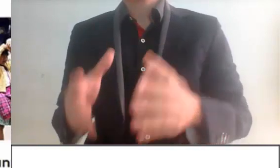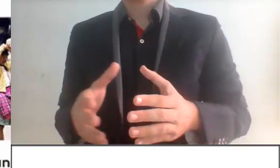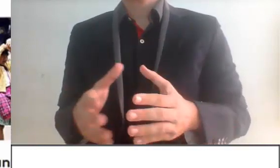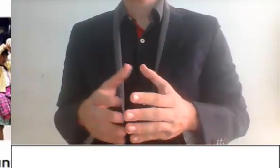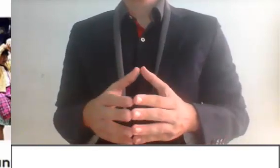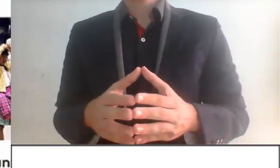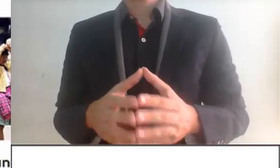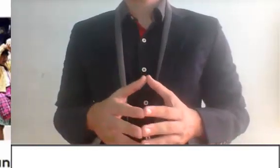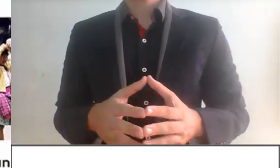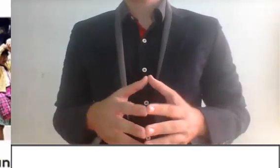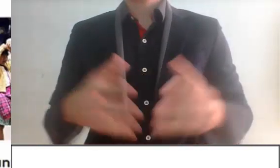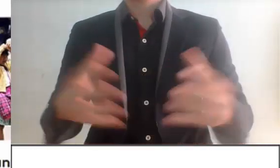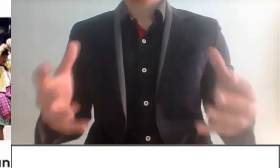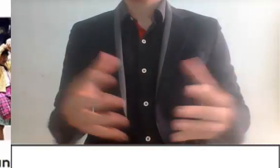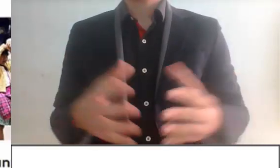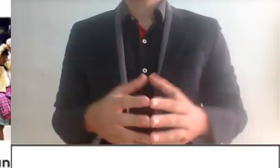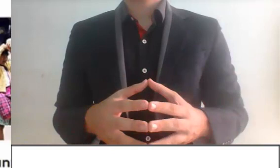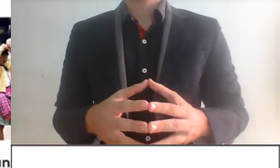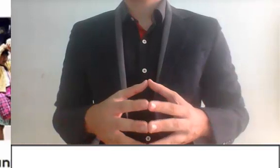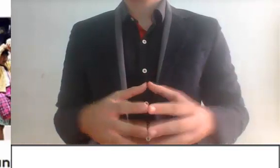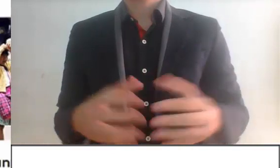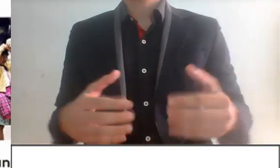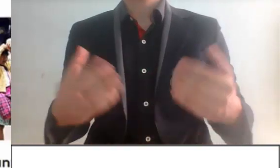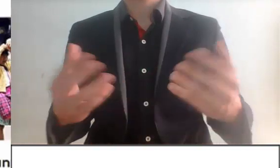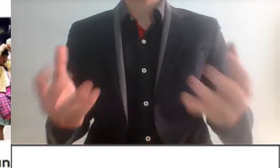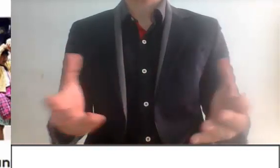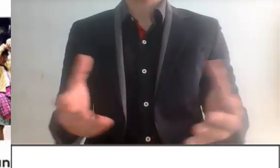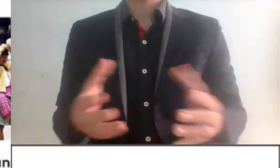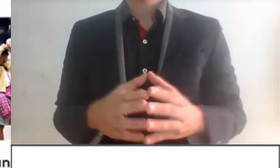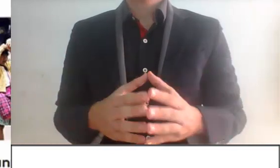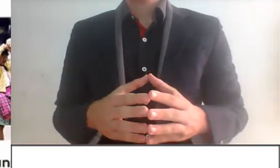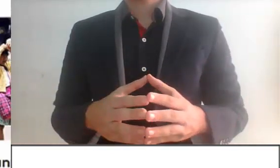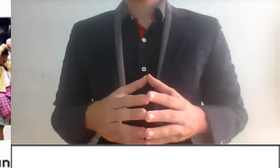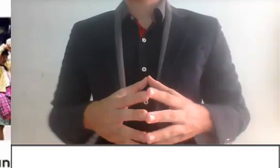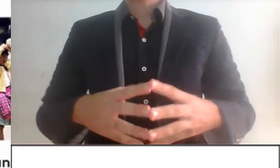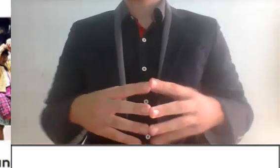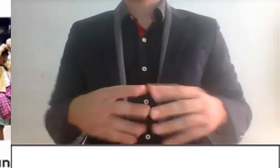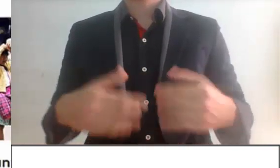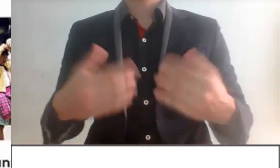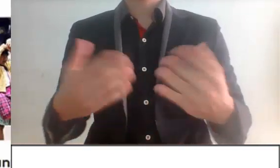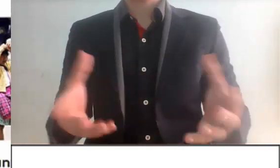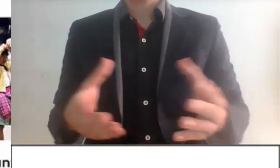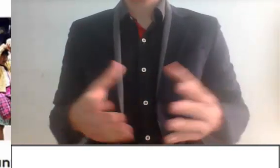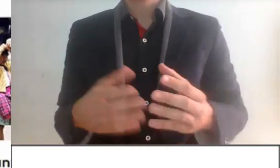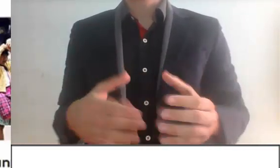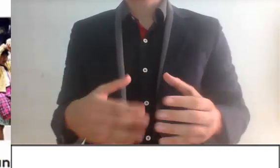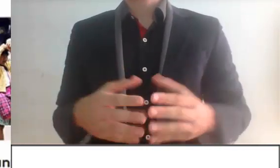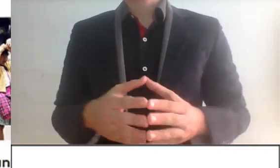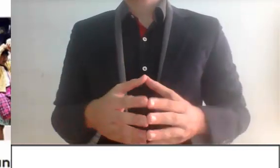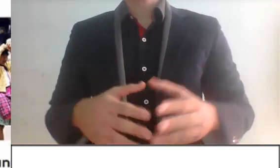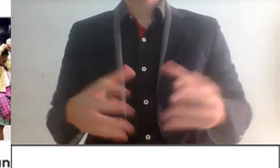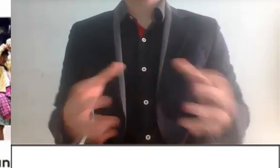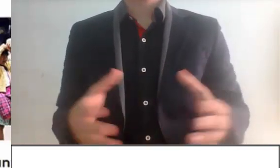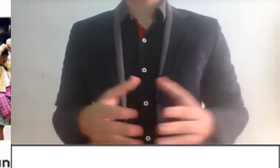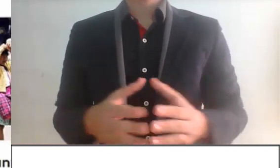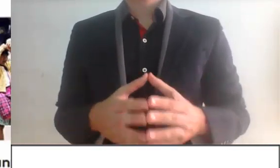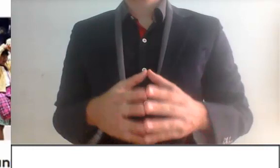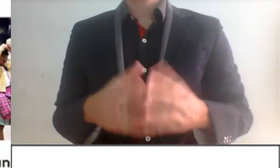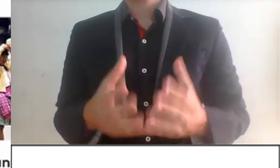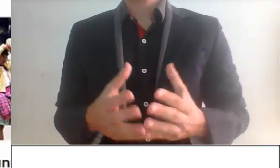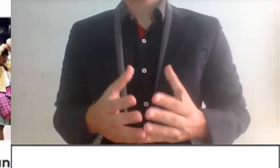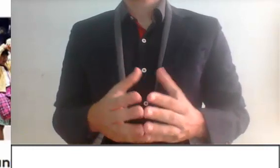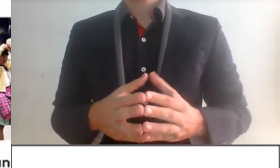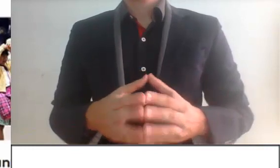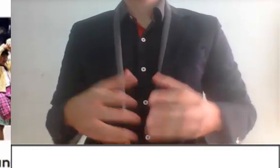programas sociales, como lo es el apoyo a jóvenes, como es el apoyo a adultos mayores, como es el apoyo a estudiantes. Entonces, este tipo de cosas